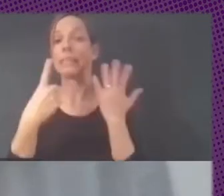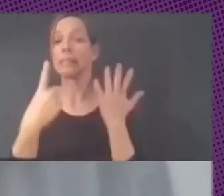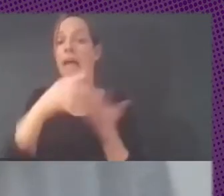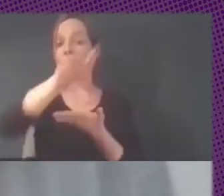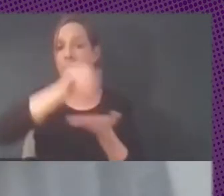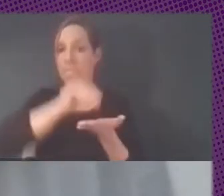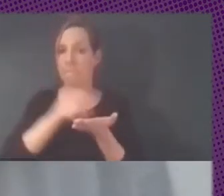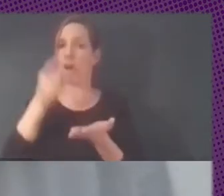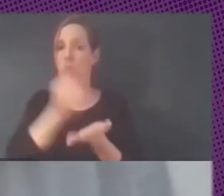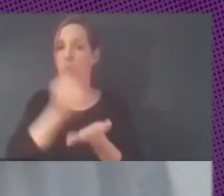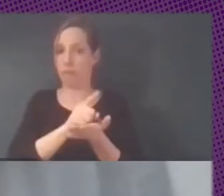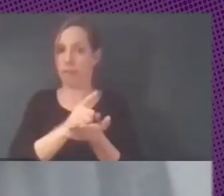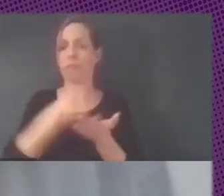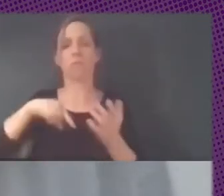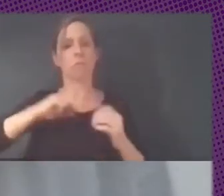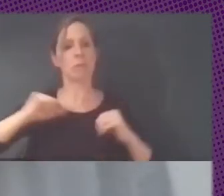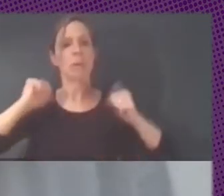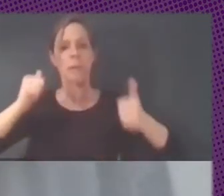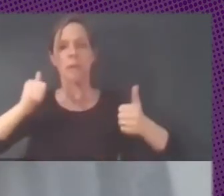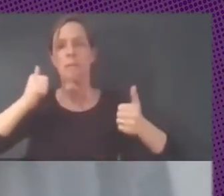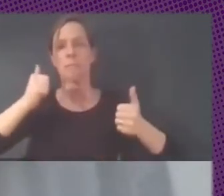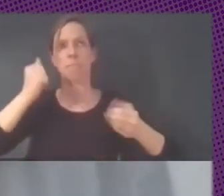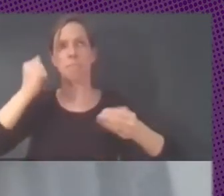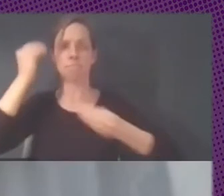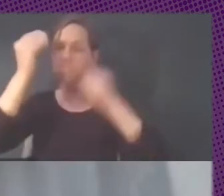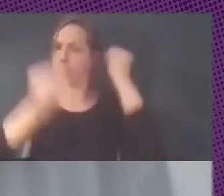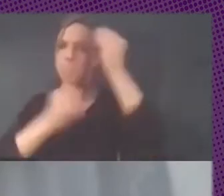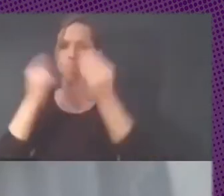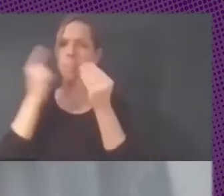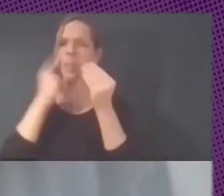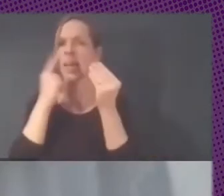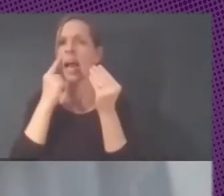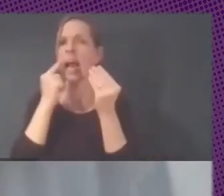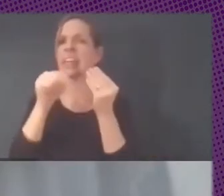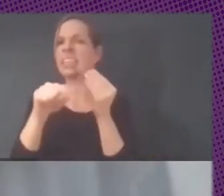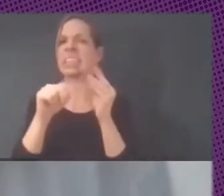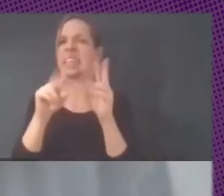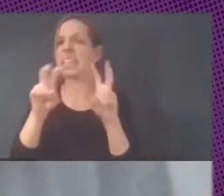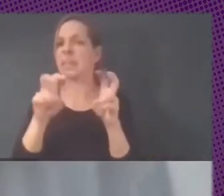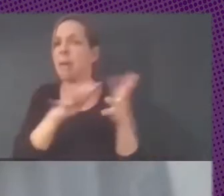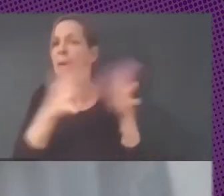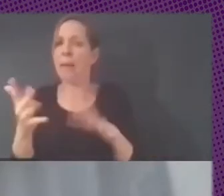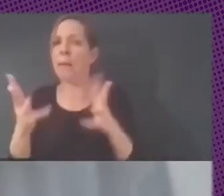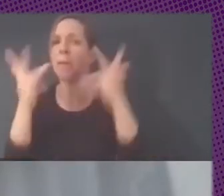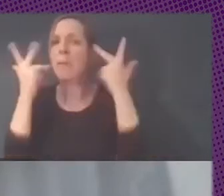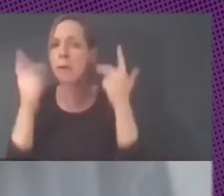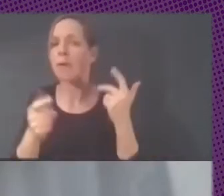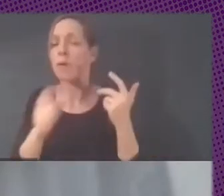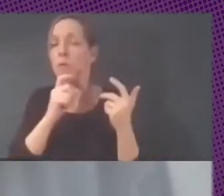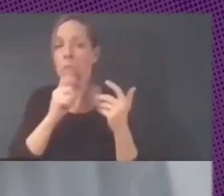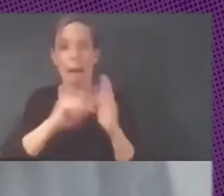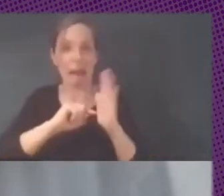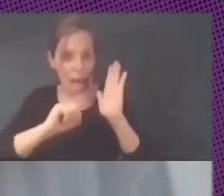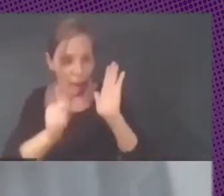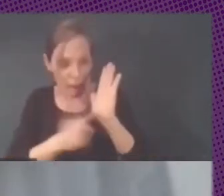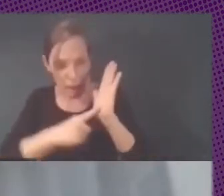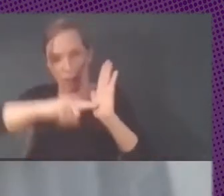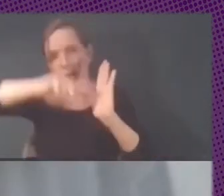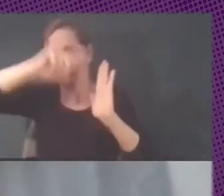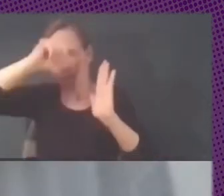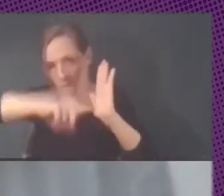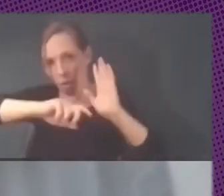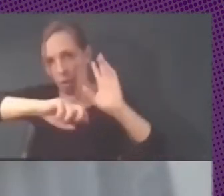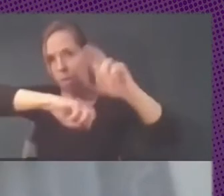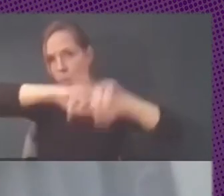bueno, empezamos a tratar de ver cómo agilitar el tema. La cambiamos toda la ley, digamos, la escribimos de nuevo.